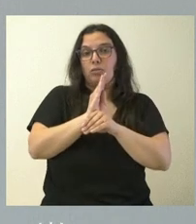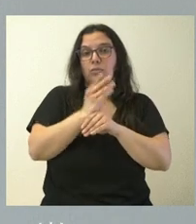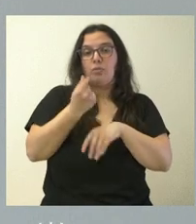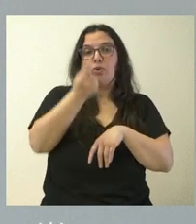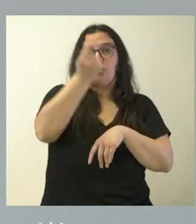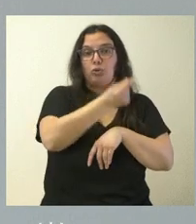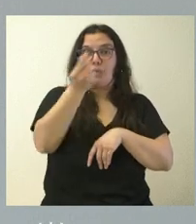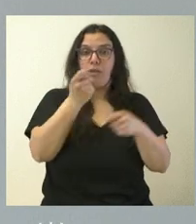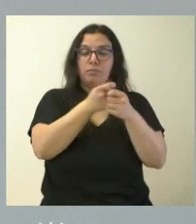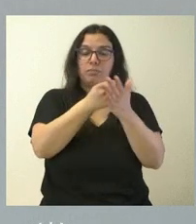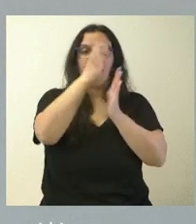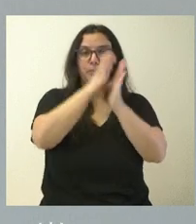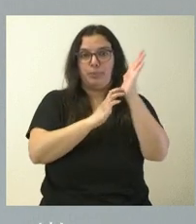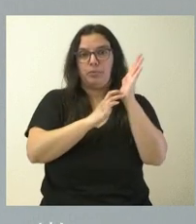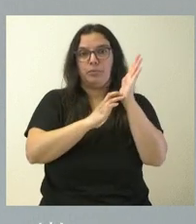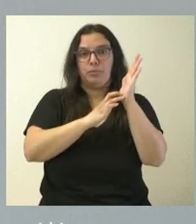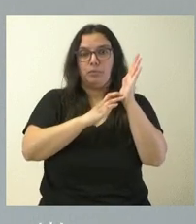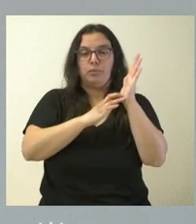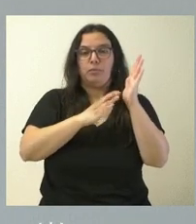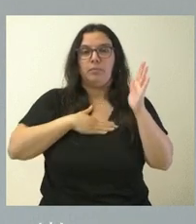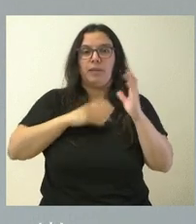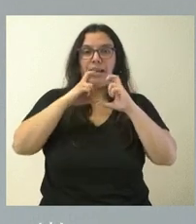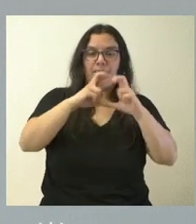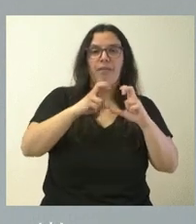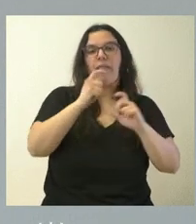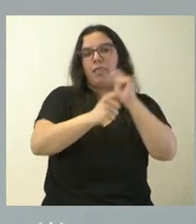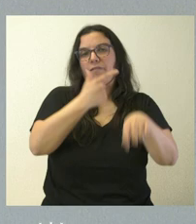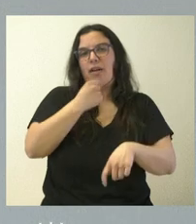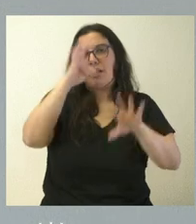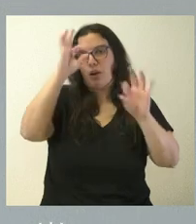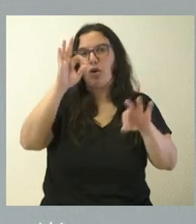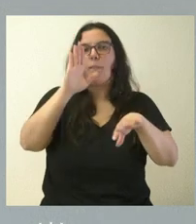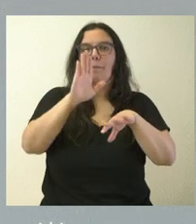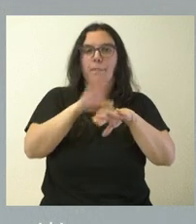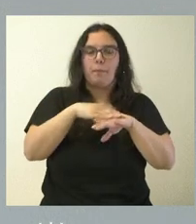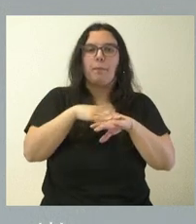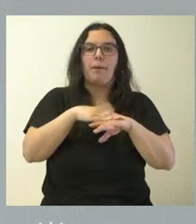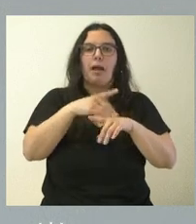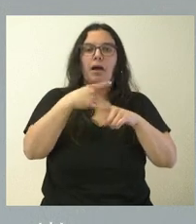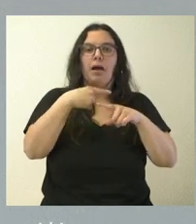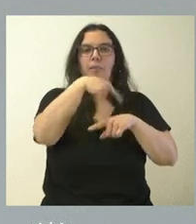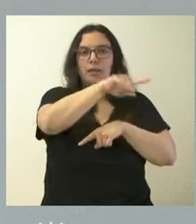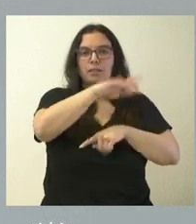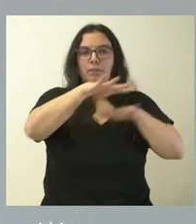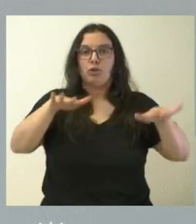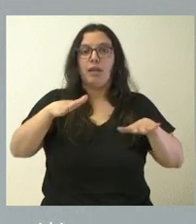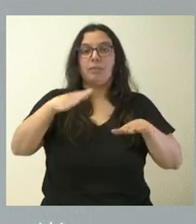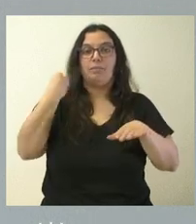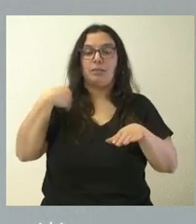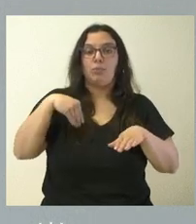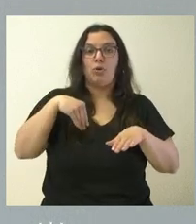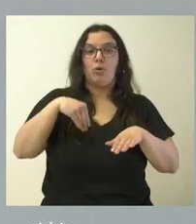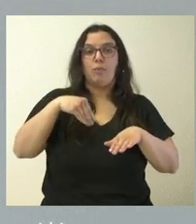que habría que pagar por parte del usuario en Renfe y que facilita, lógicamente, la pervivencia de estas personas empadronadas en